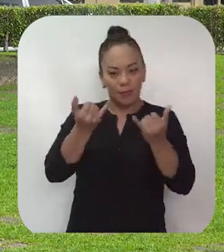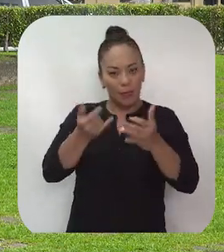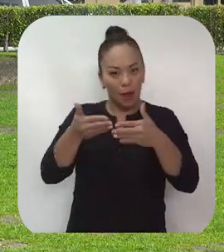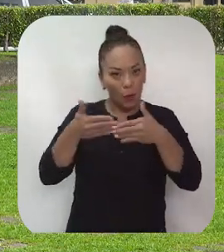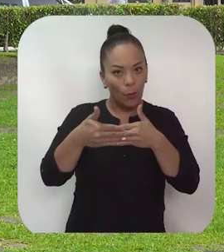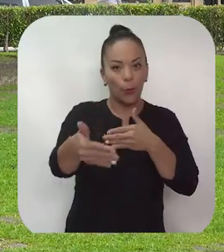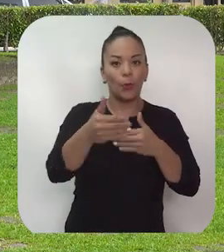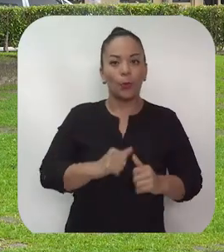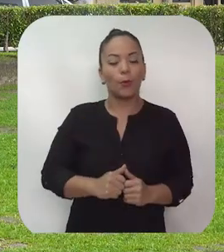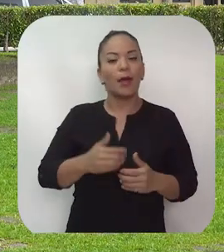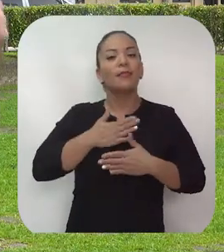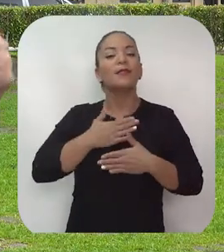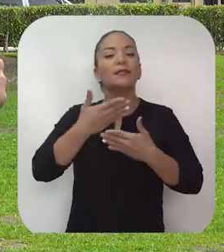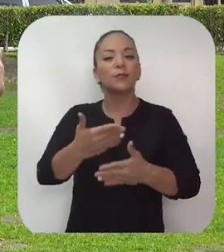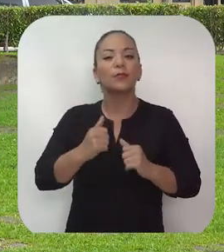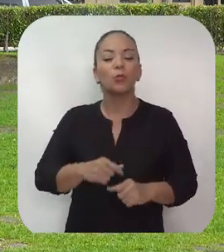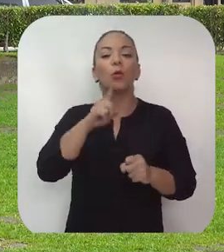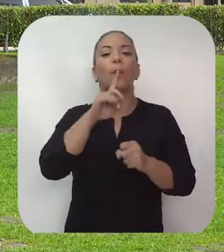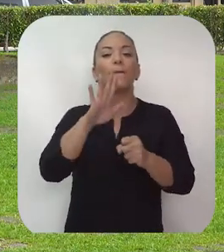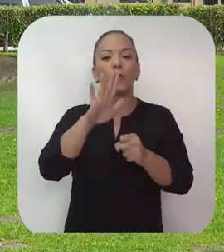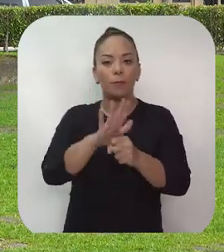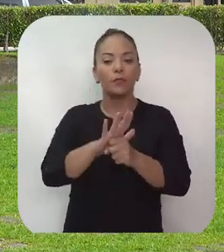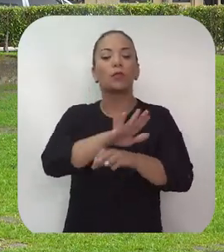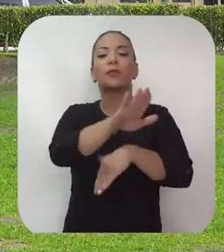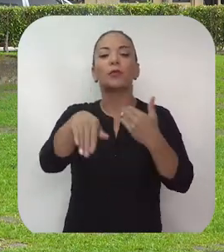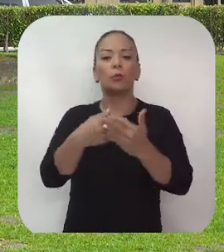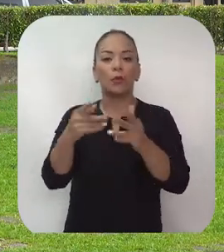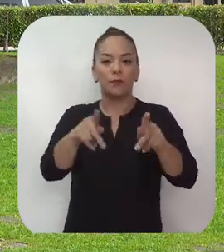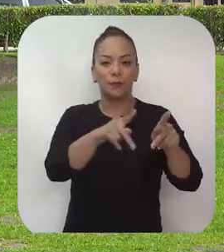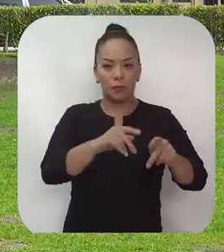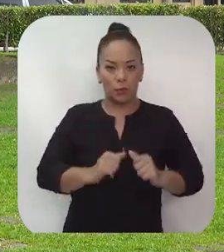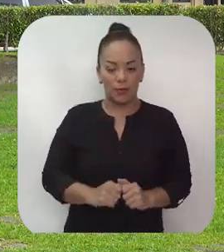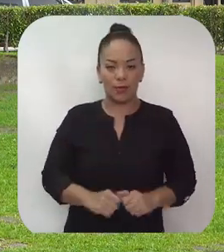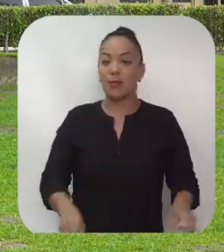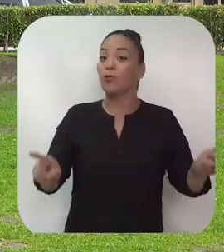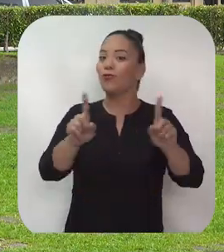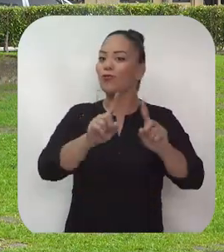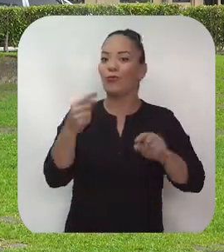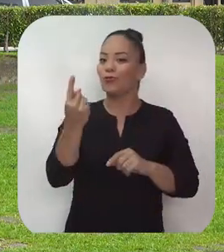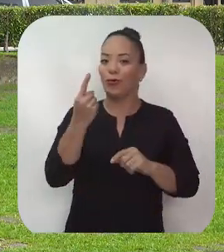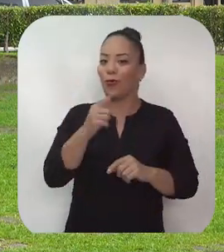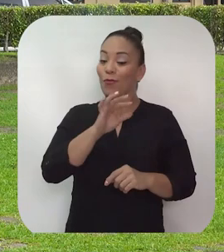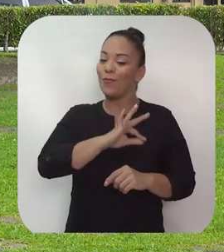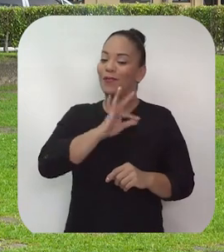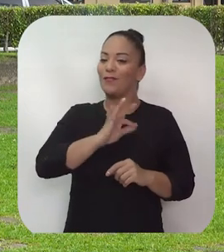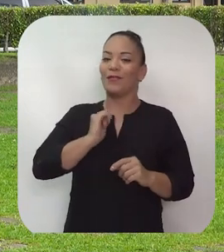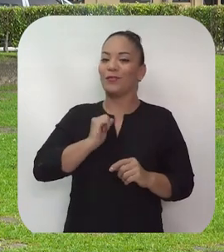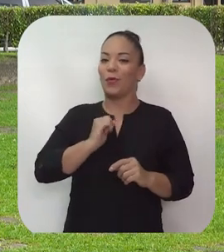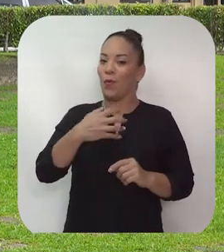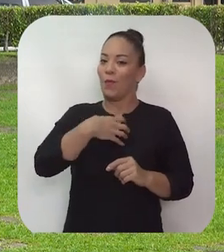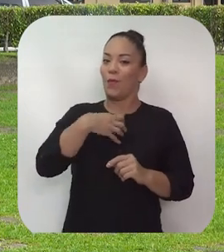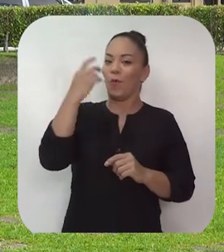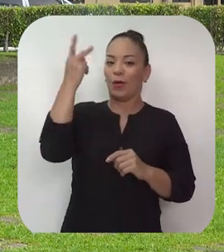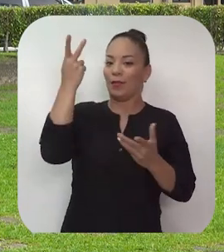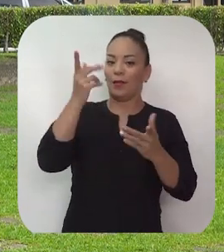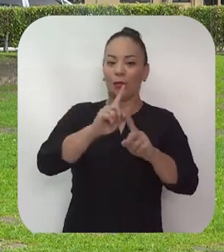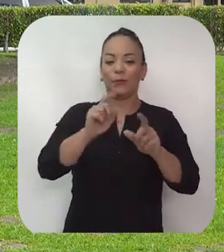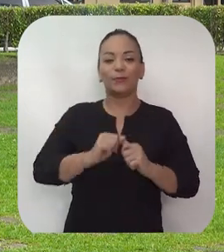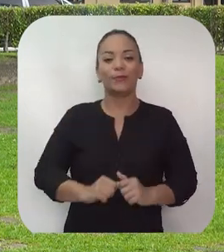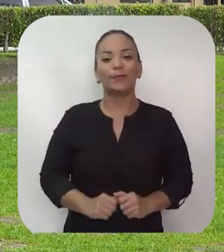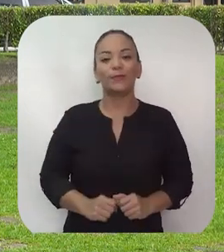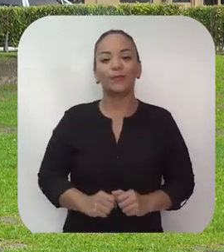a partir de ahora con la disposición y el compromiso de todos, no solo cuando conviene con fines políticos.